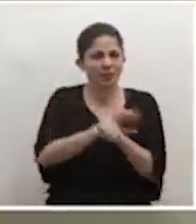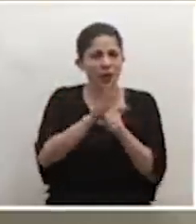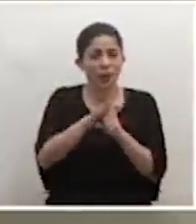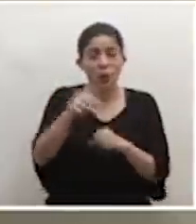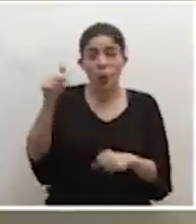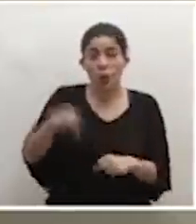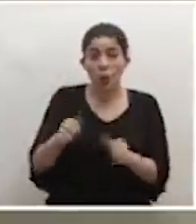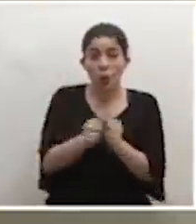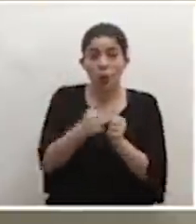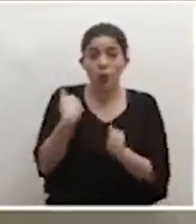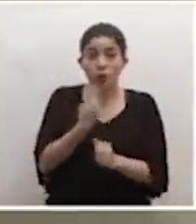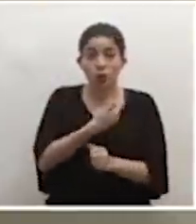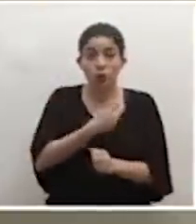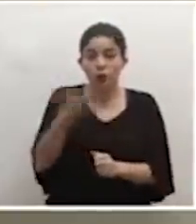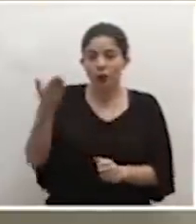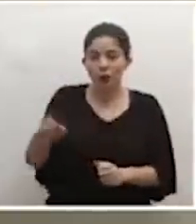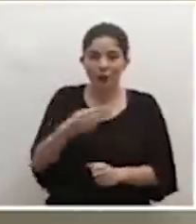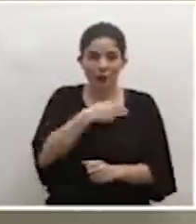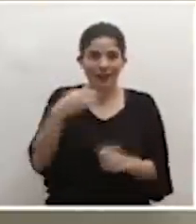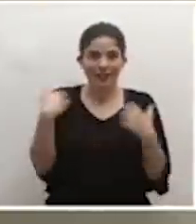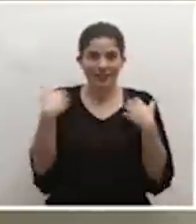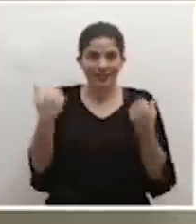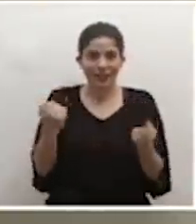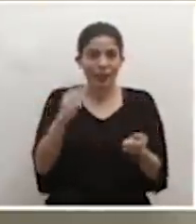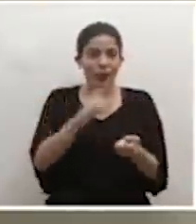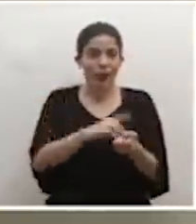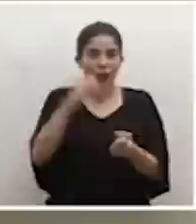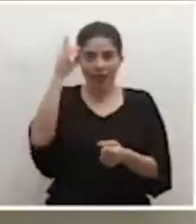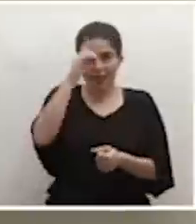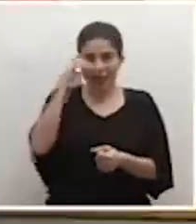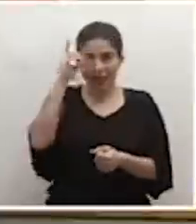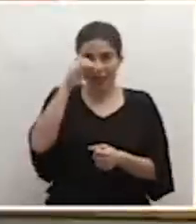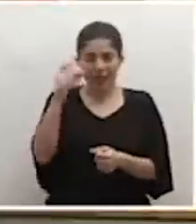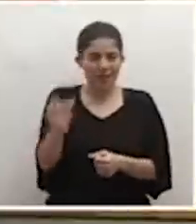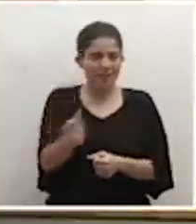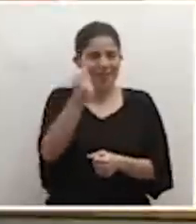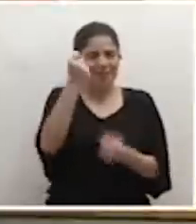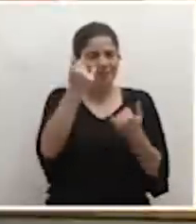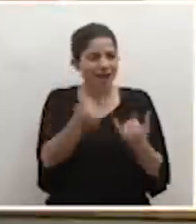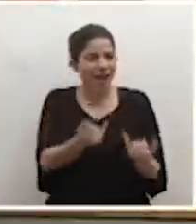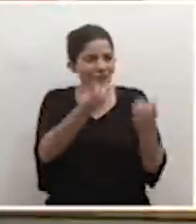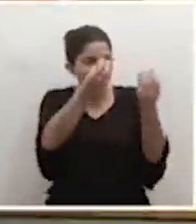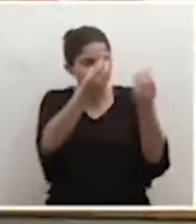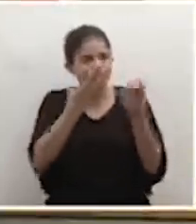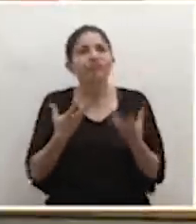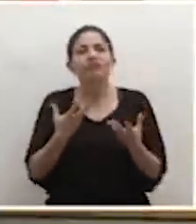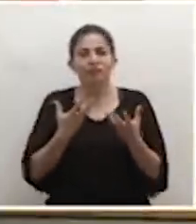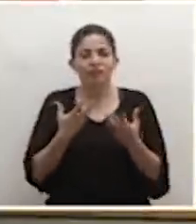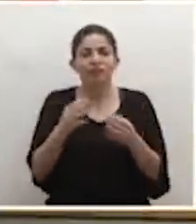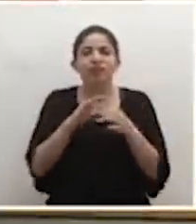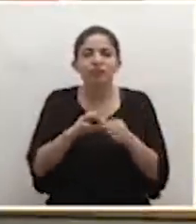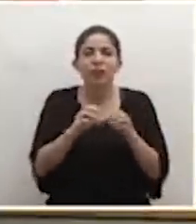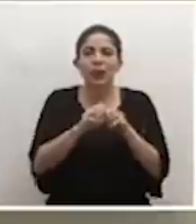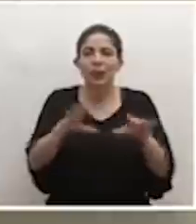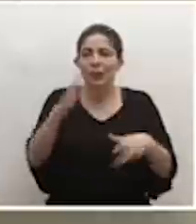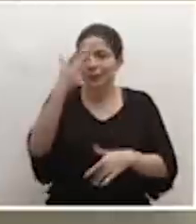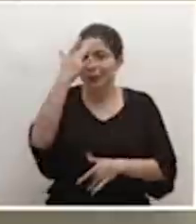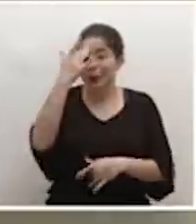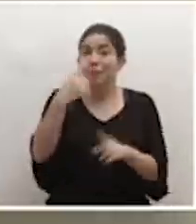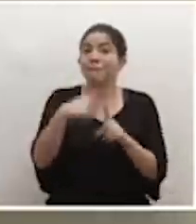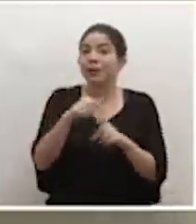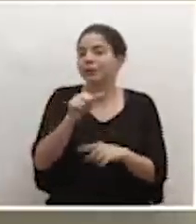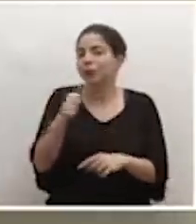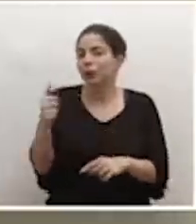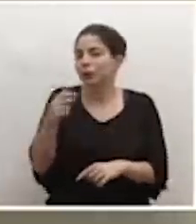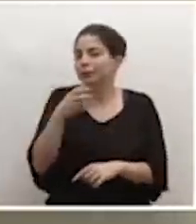Hoy nos acompaña el señor Ministro de Salud, el doctor Daniel Salas, que de inmediato nos brinda el informe epidemiológico y además de